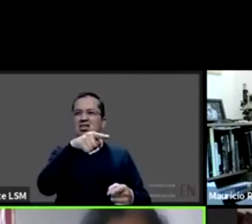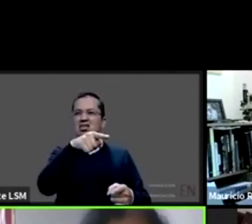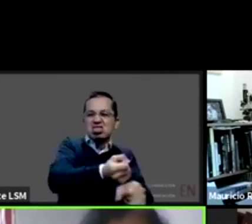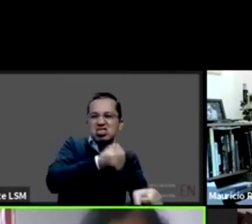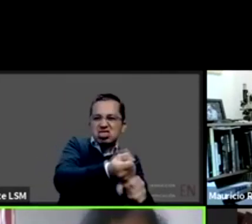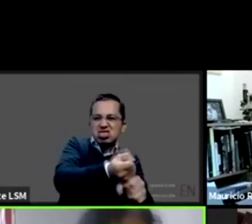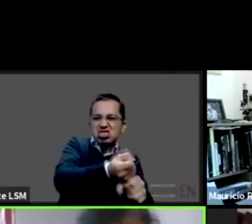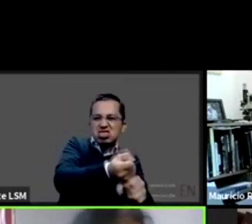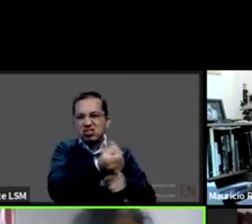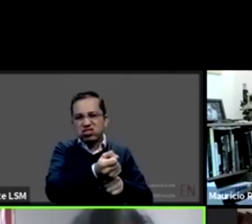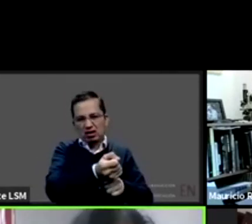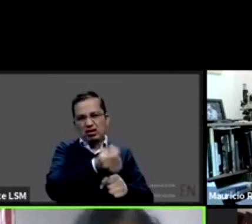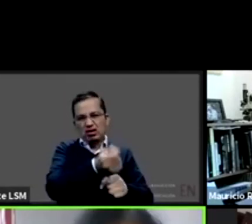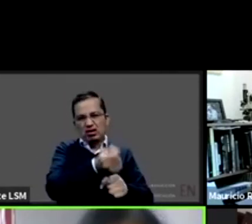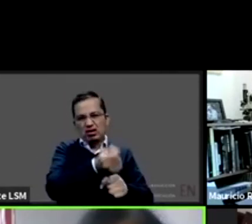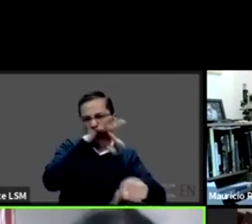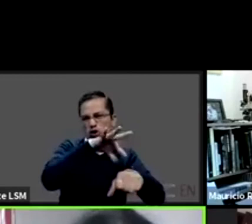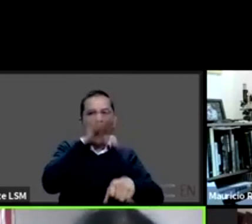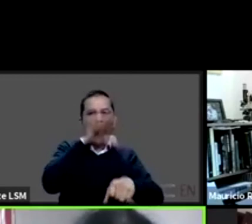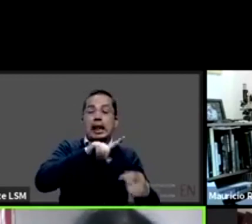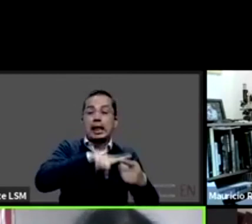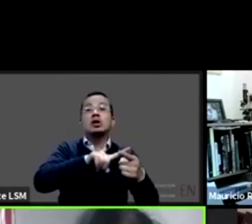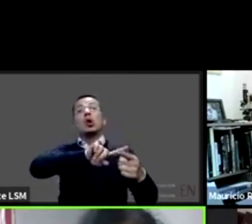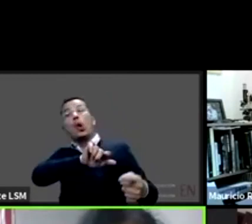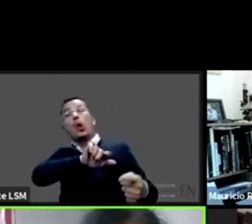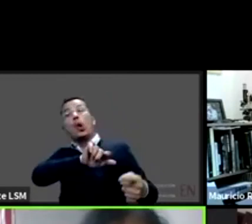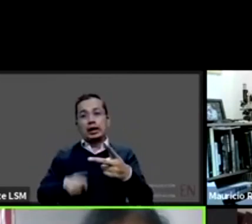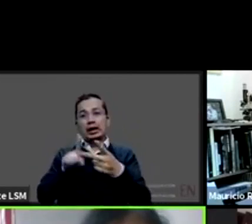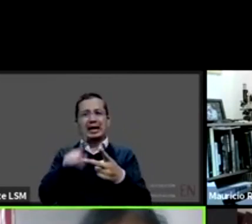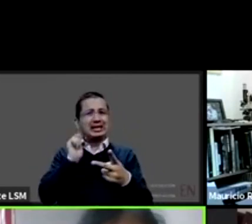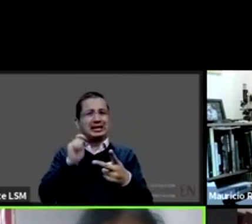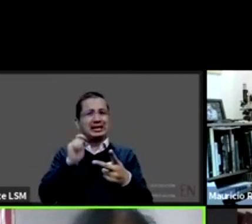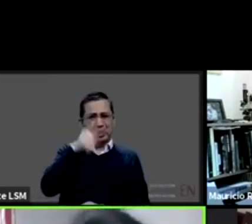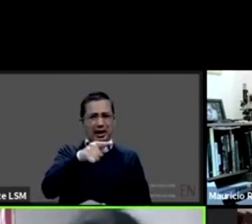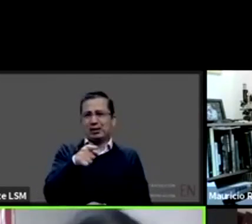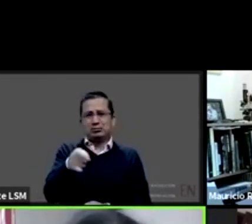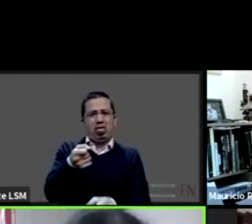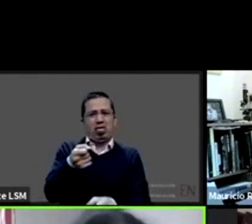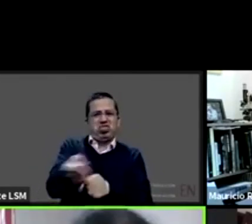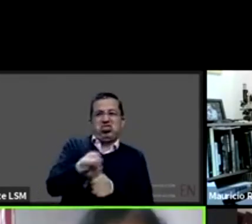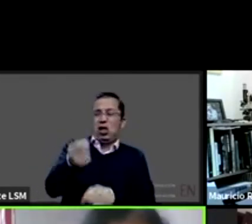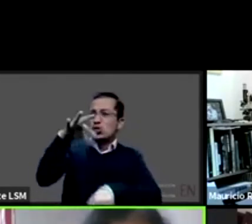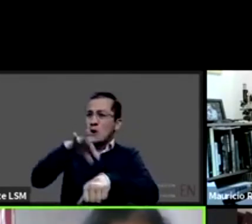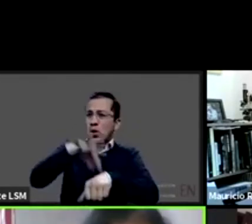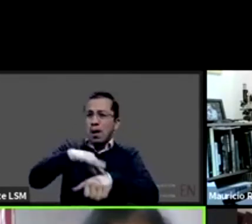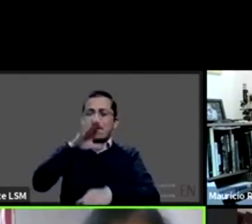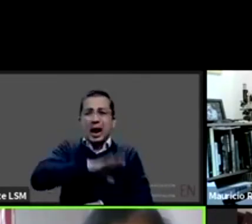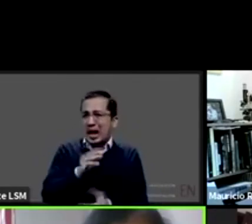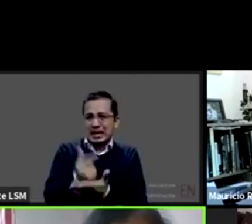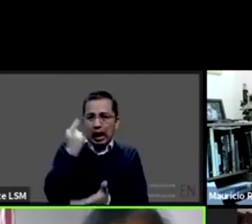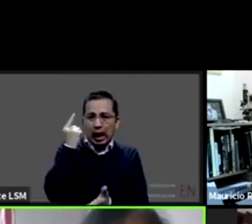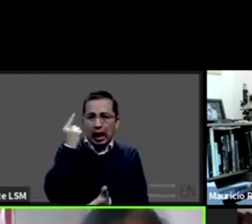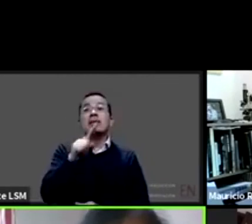exactamente en el tratamiento y en una de ellas en especial que es del 2014 que documenta un caso de estos en